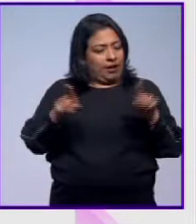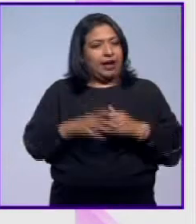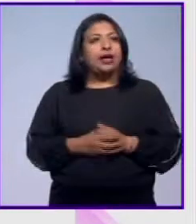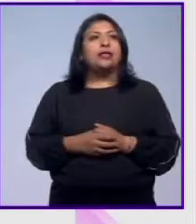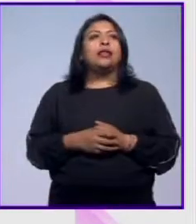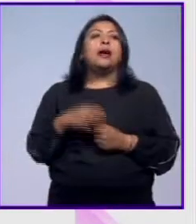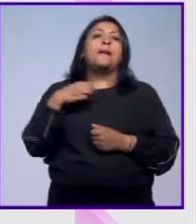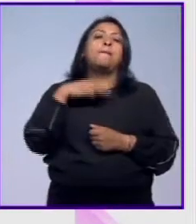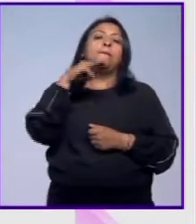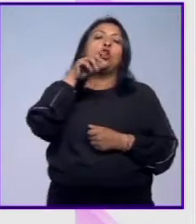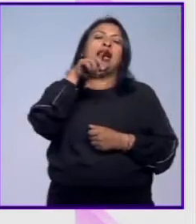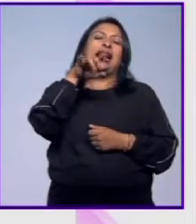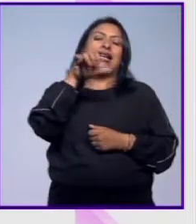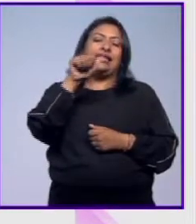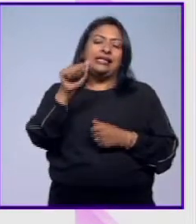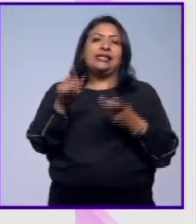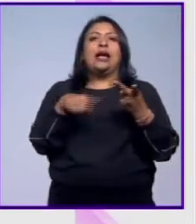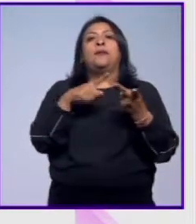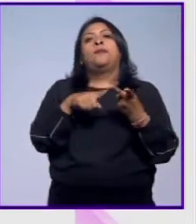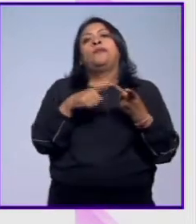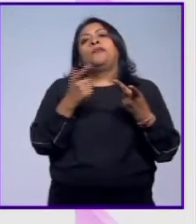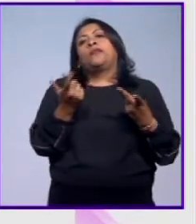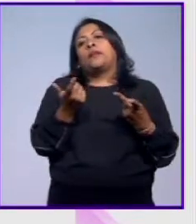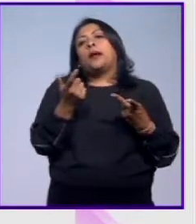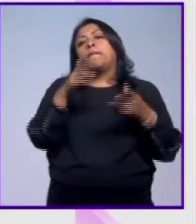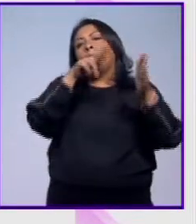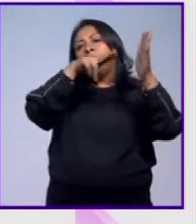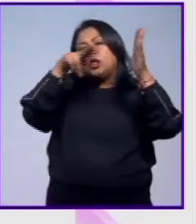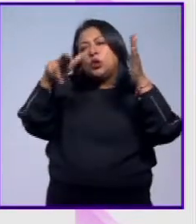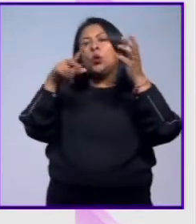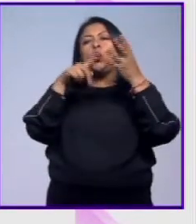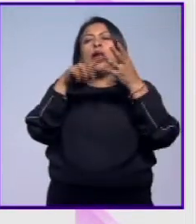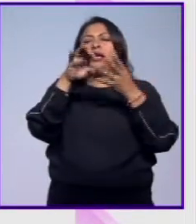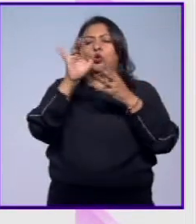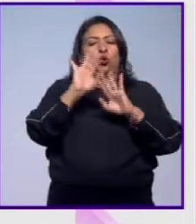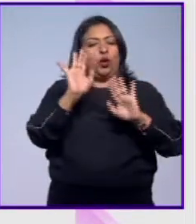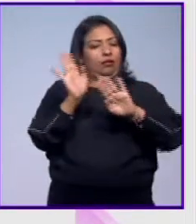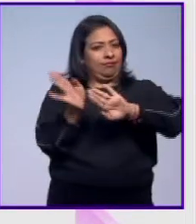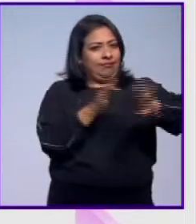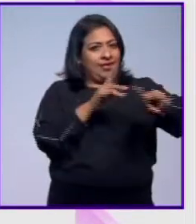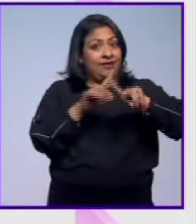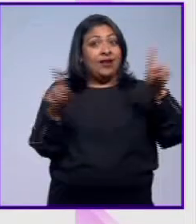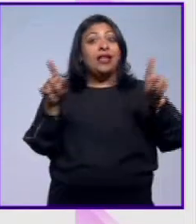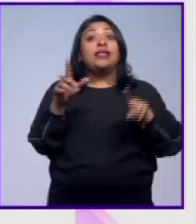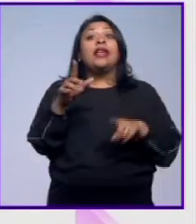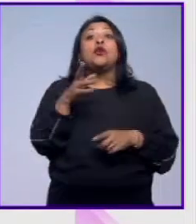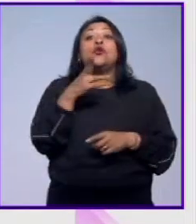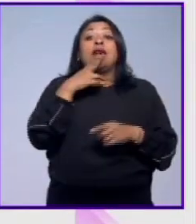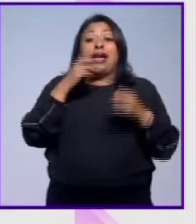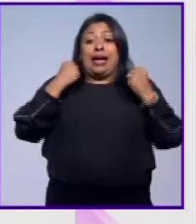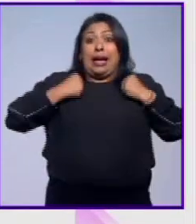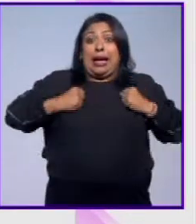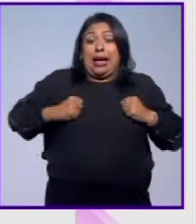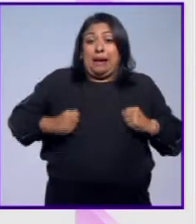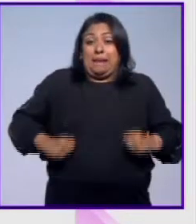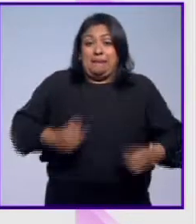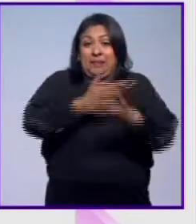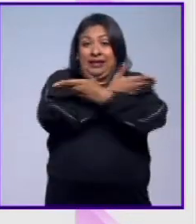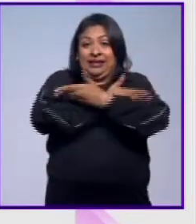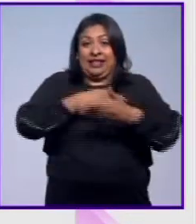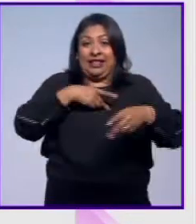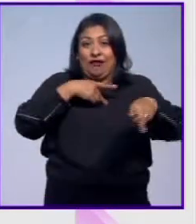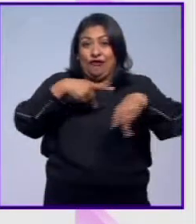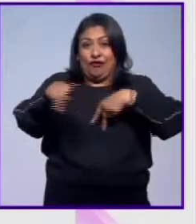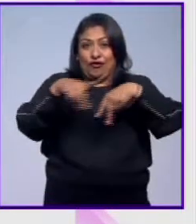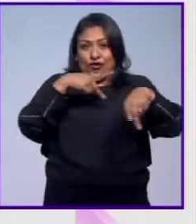no a la Mona Lisa, no a las pinturas o las esculturas, sino a las camisetas, a las poleras, como